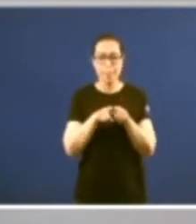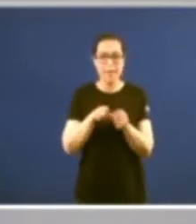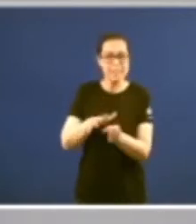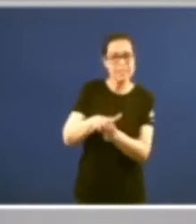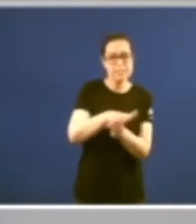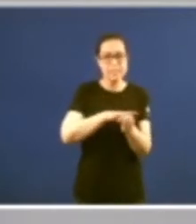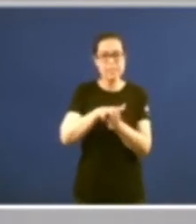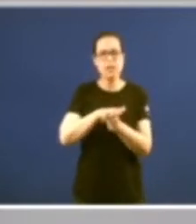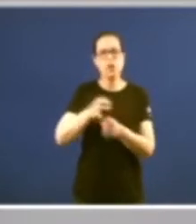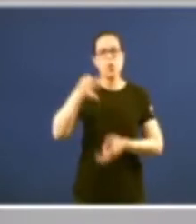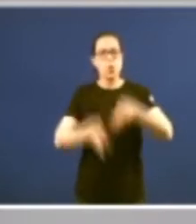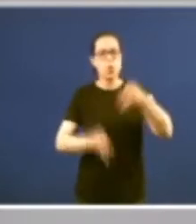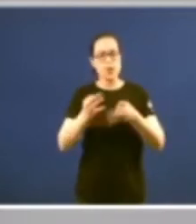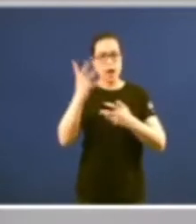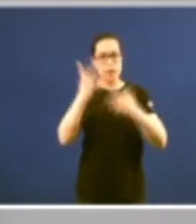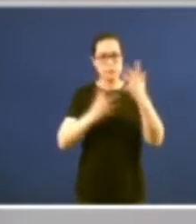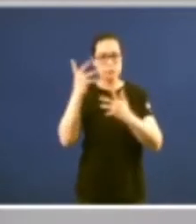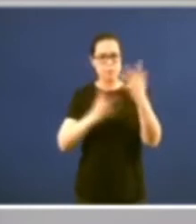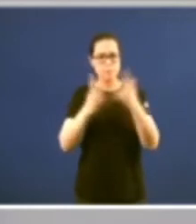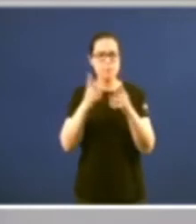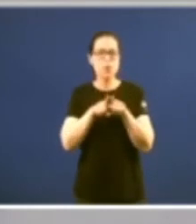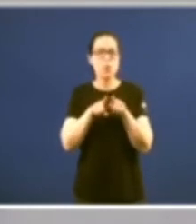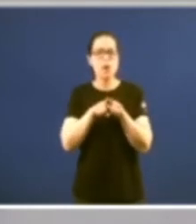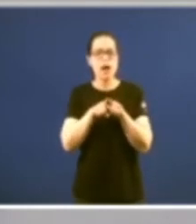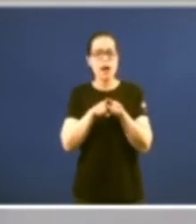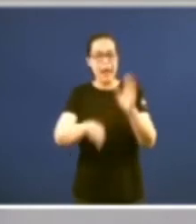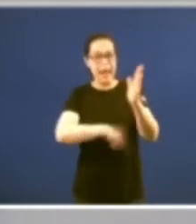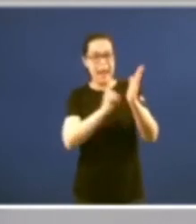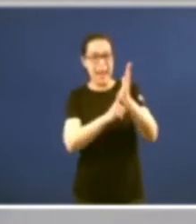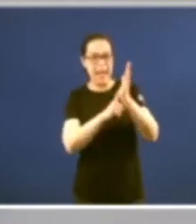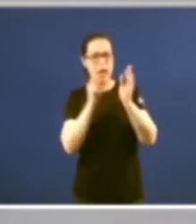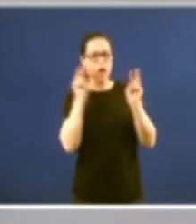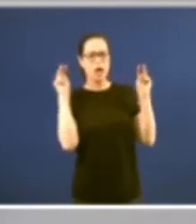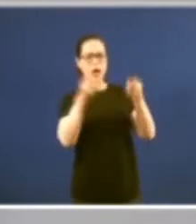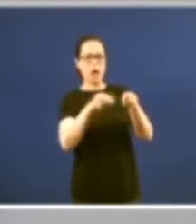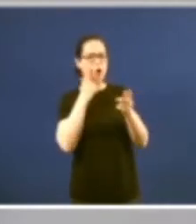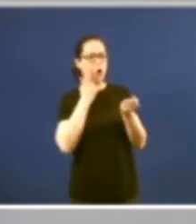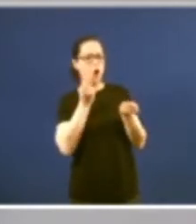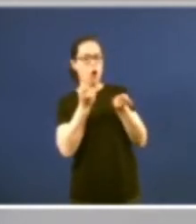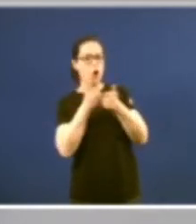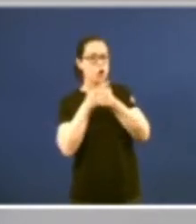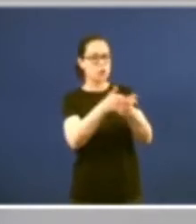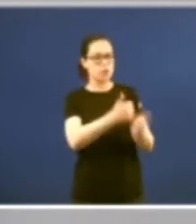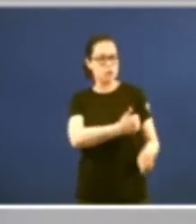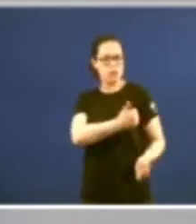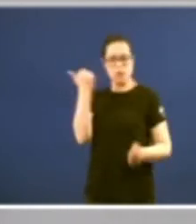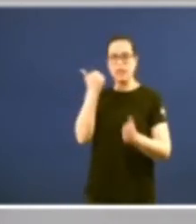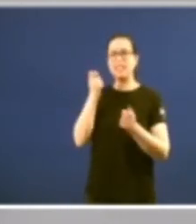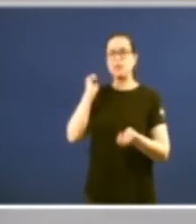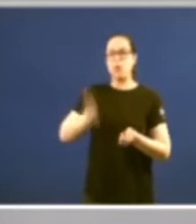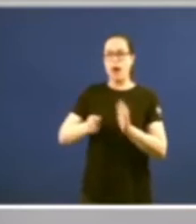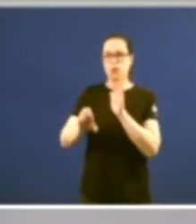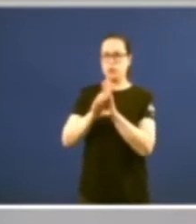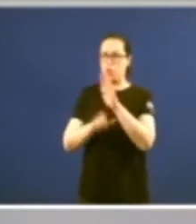-administrativa no puede controlar la validez de la ley porque eso lo realiza el tribunal constitucional no puede